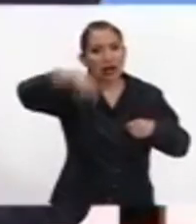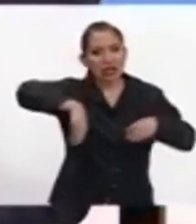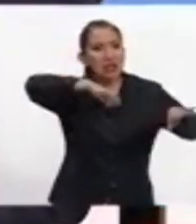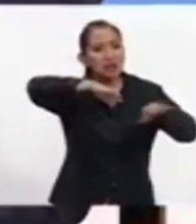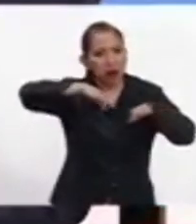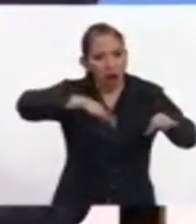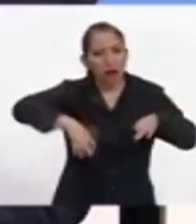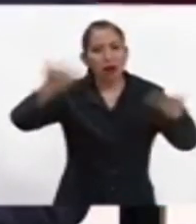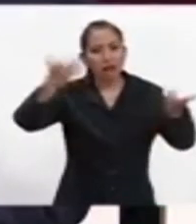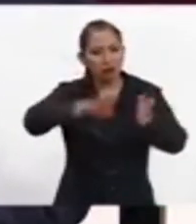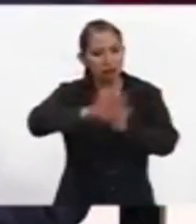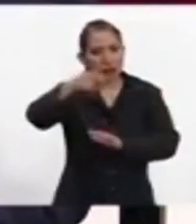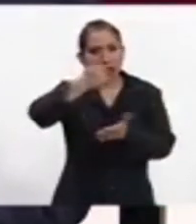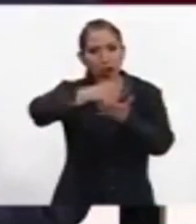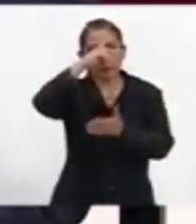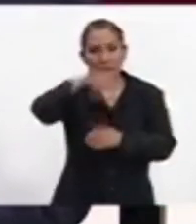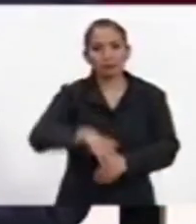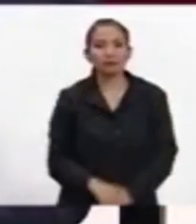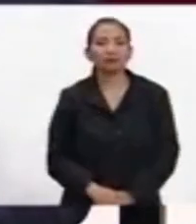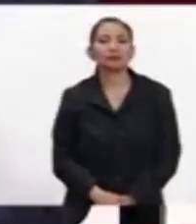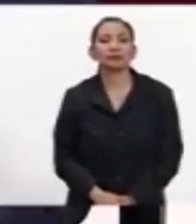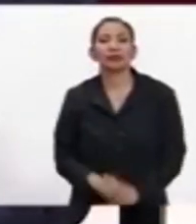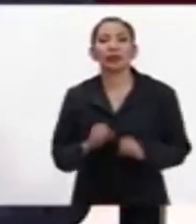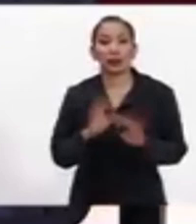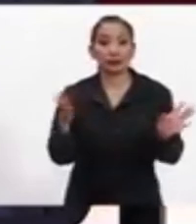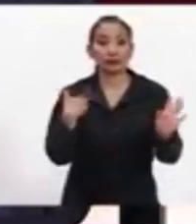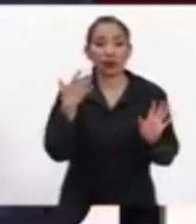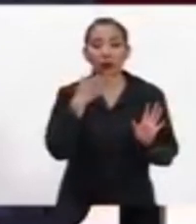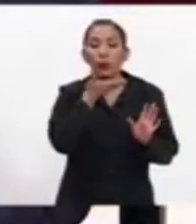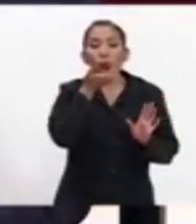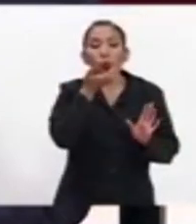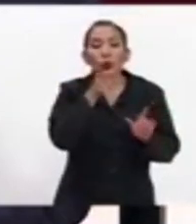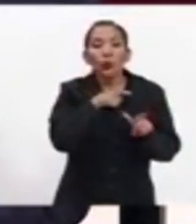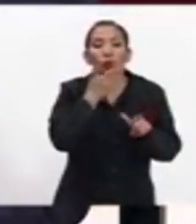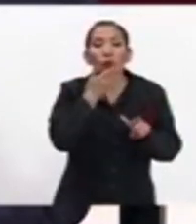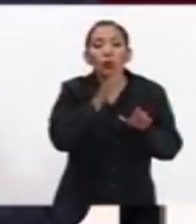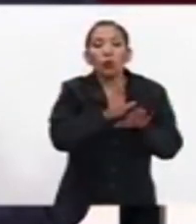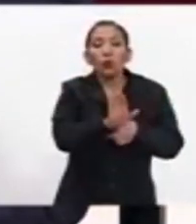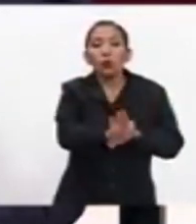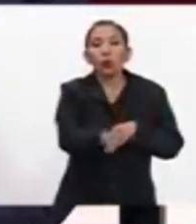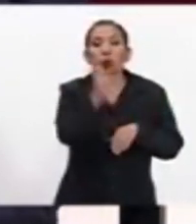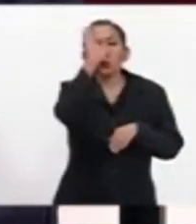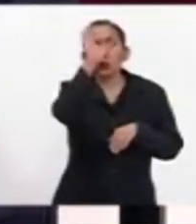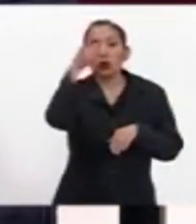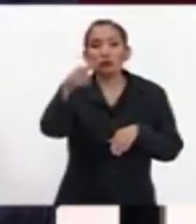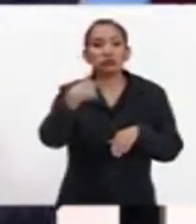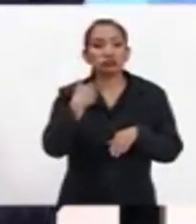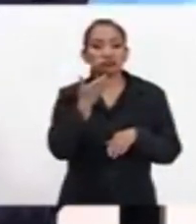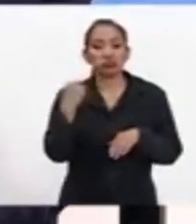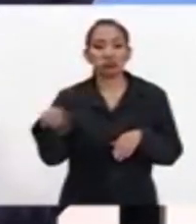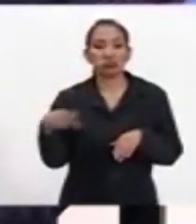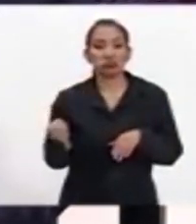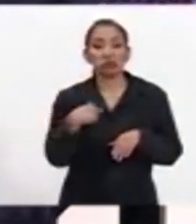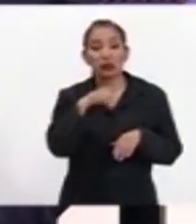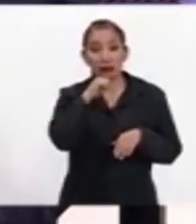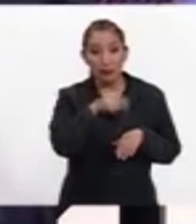trabajan y se desarrollan en la Ciudad de México. Así es, y que preservan sus tradiciones. Preservan sus tradiciones y su cultura. Exactamente, y